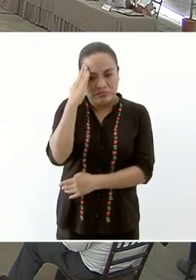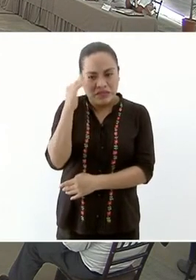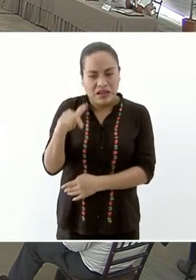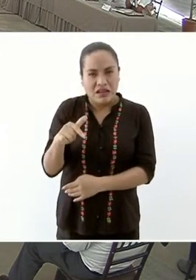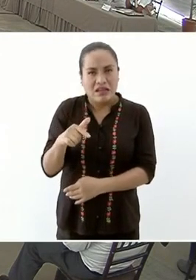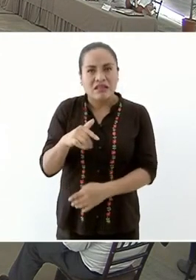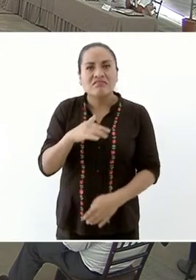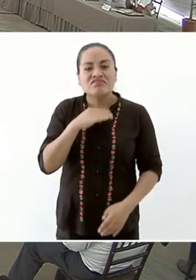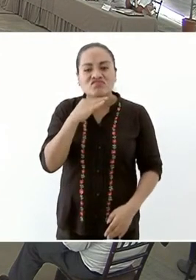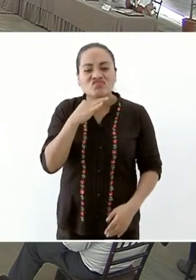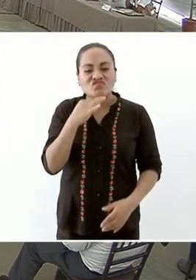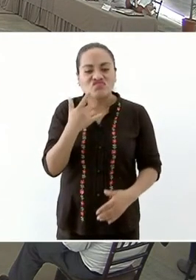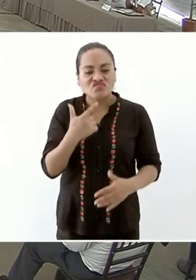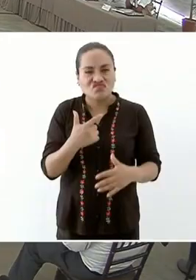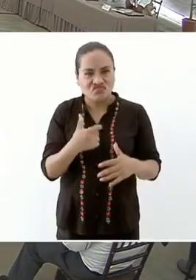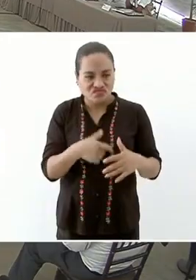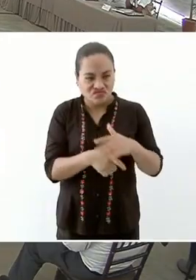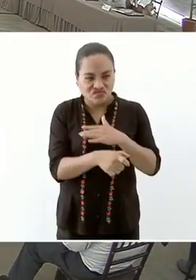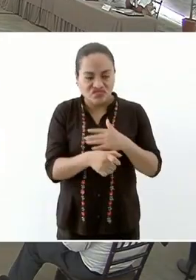líderes nylon